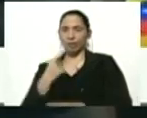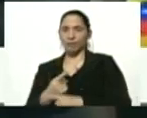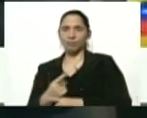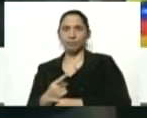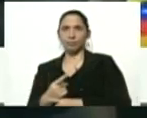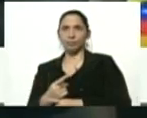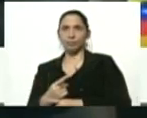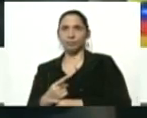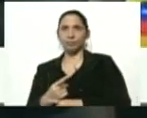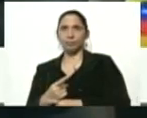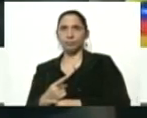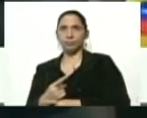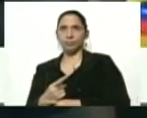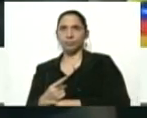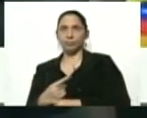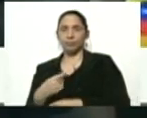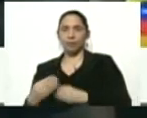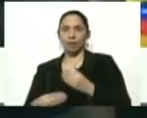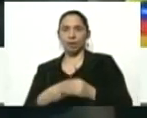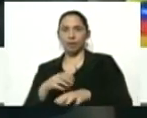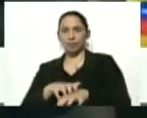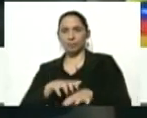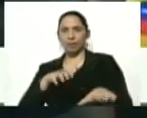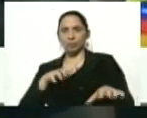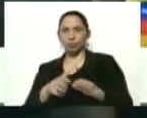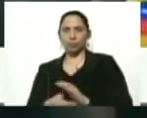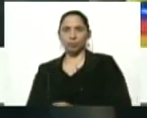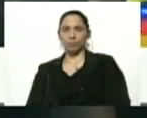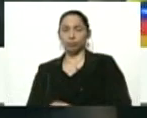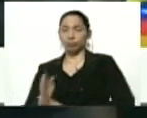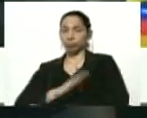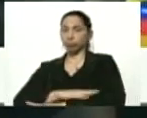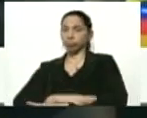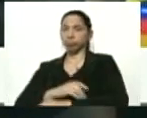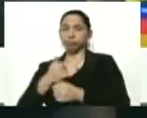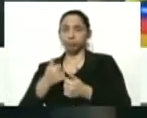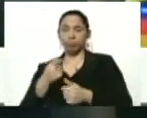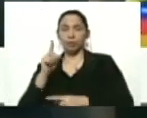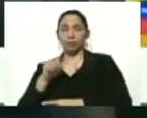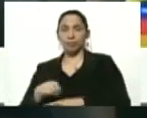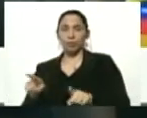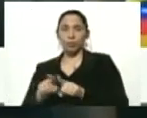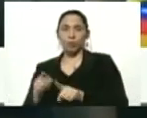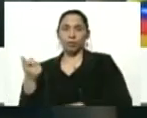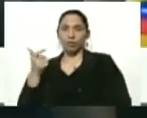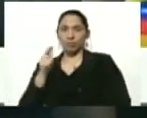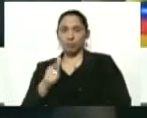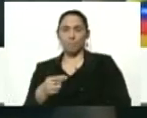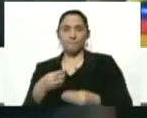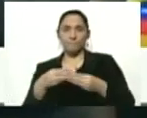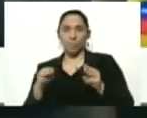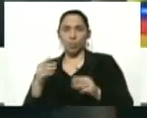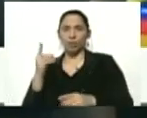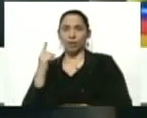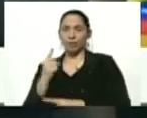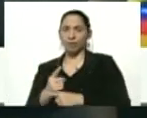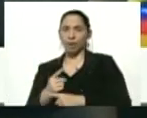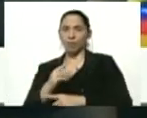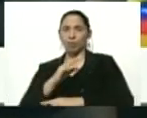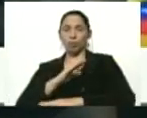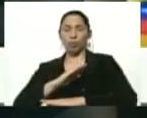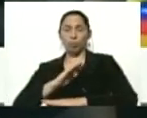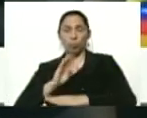aplicarlo con mayor rigurosidad. igualmente en el transporte público debemos procurar y eso